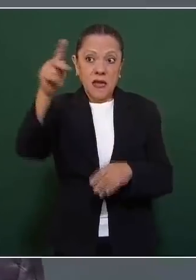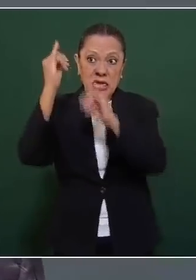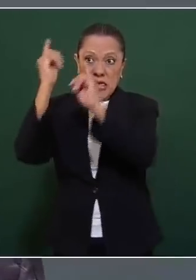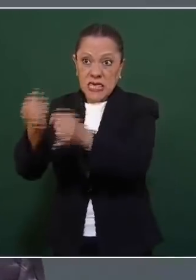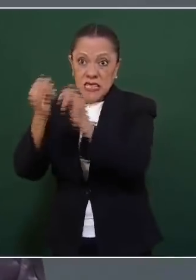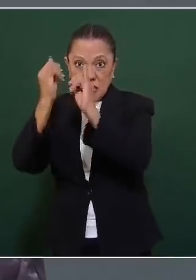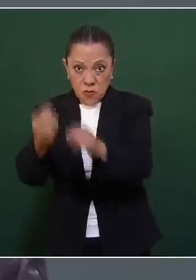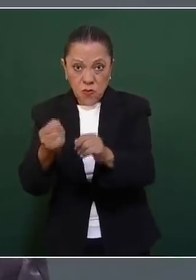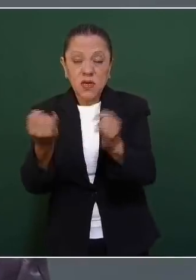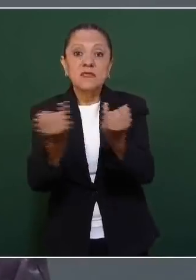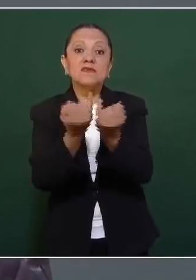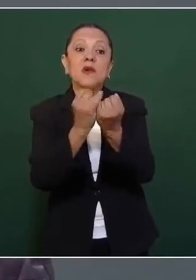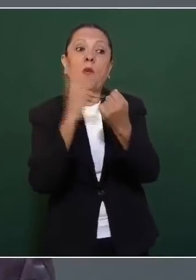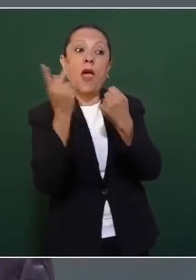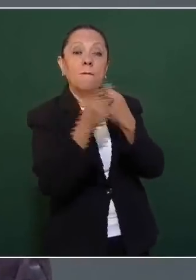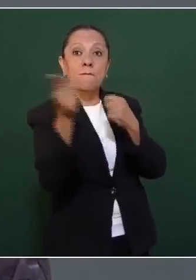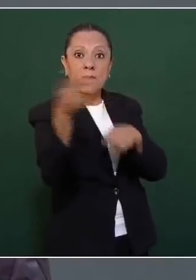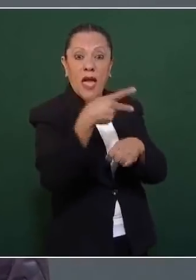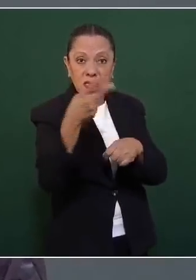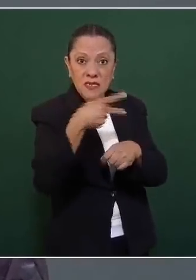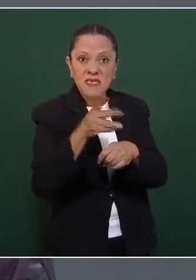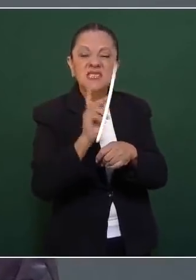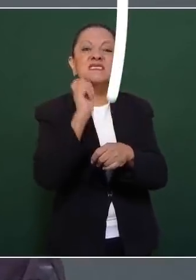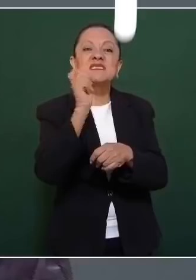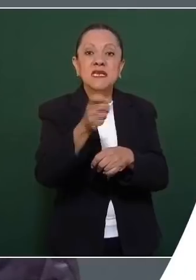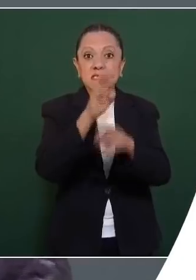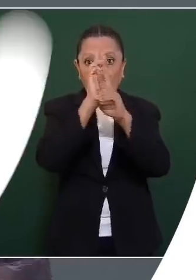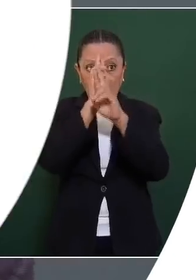respeto al derecho ajeno es la paz.